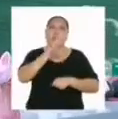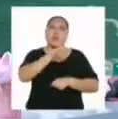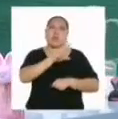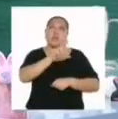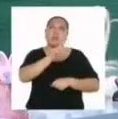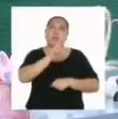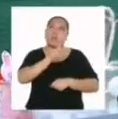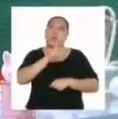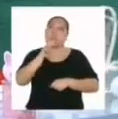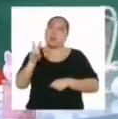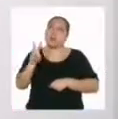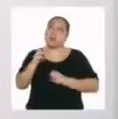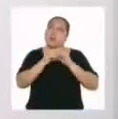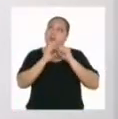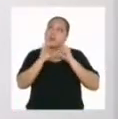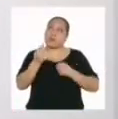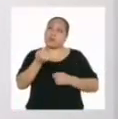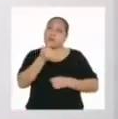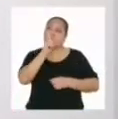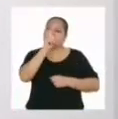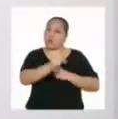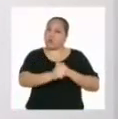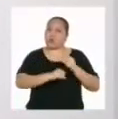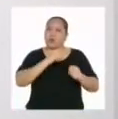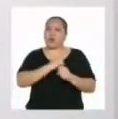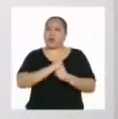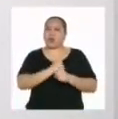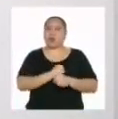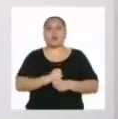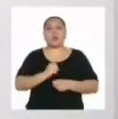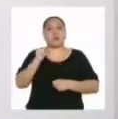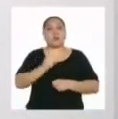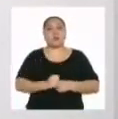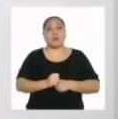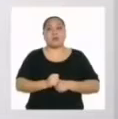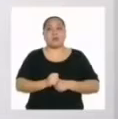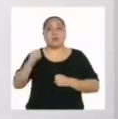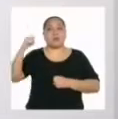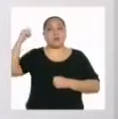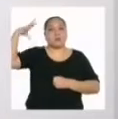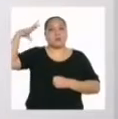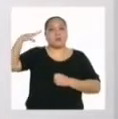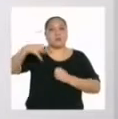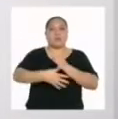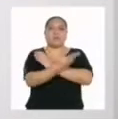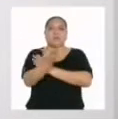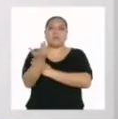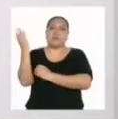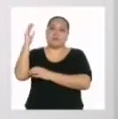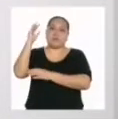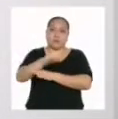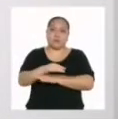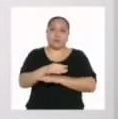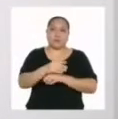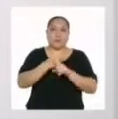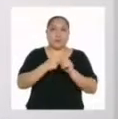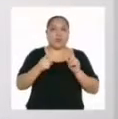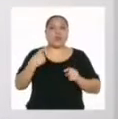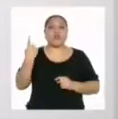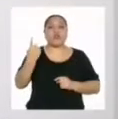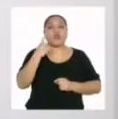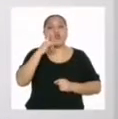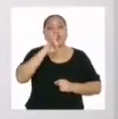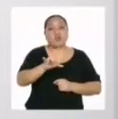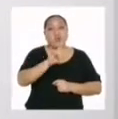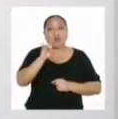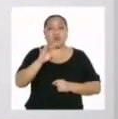Eso es casi un año. Casi un año, si la tenemos prendida todo el día. Pero si solo